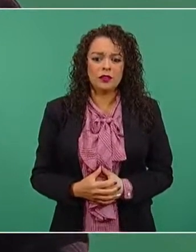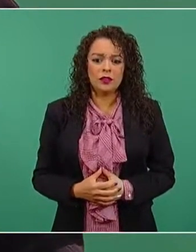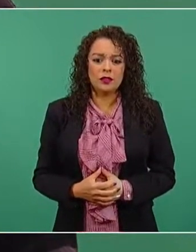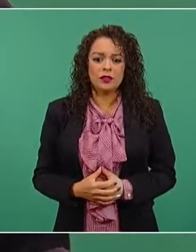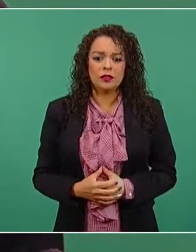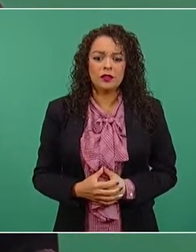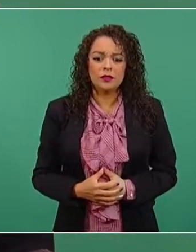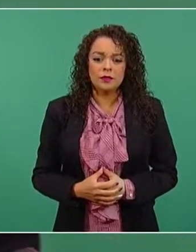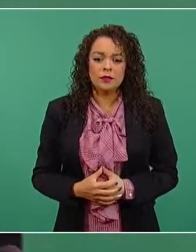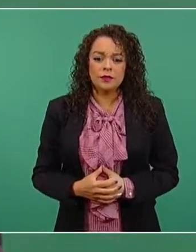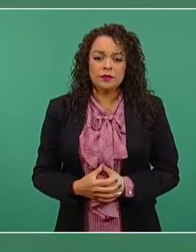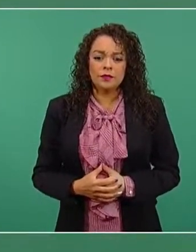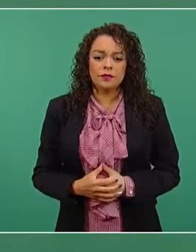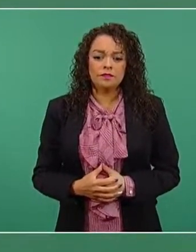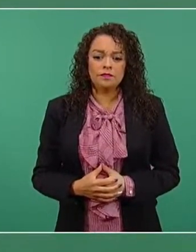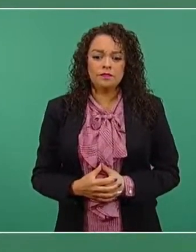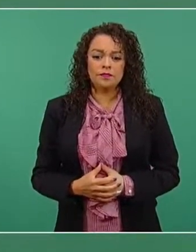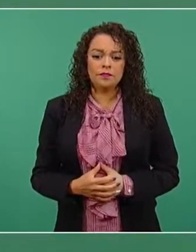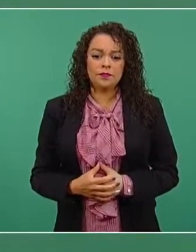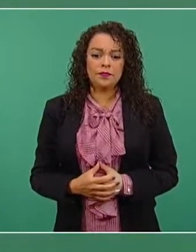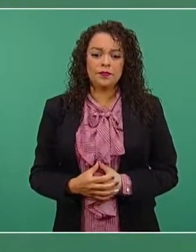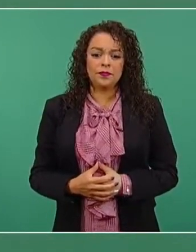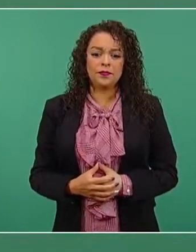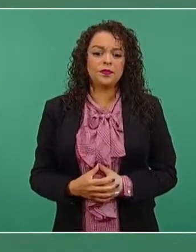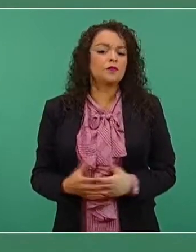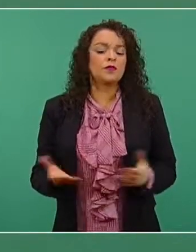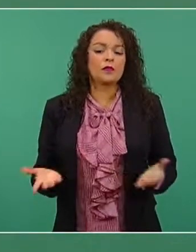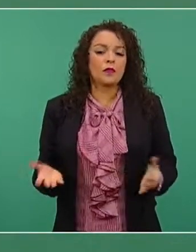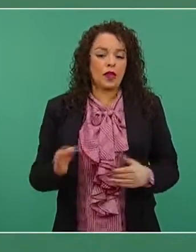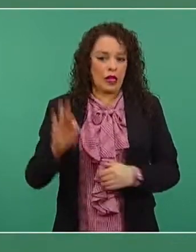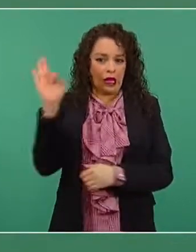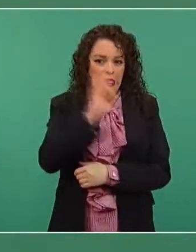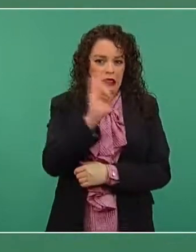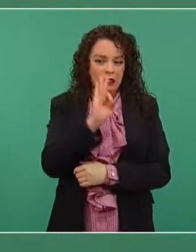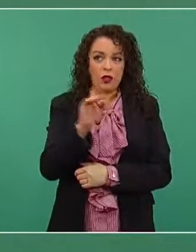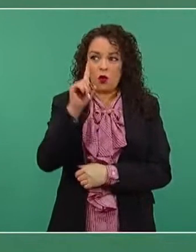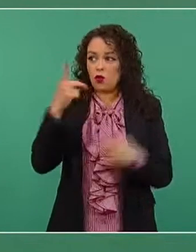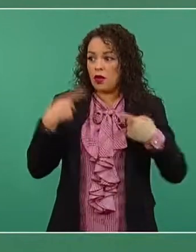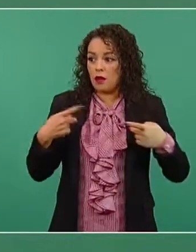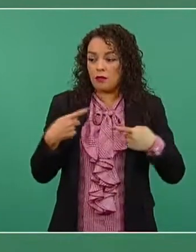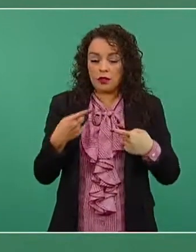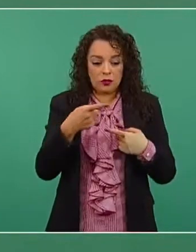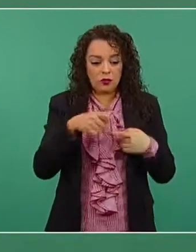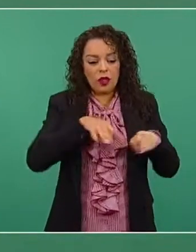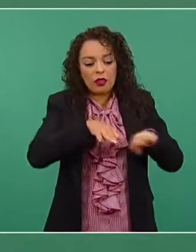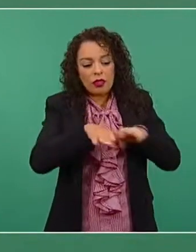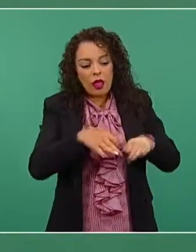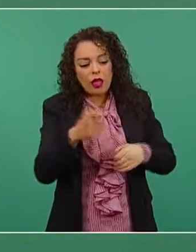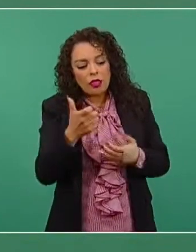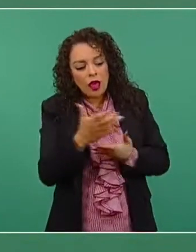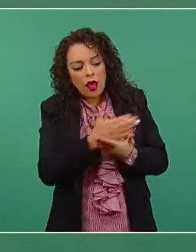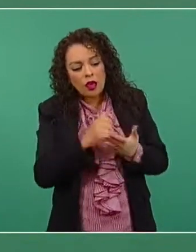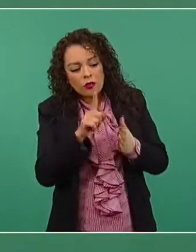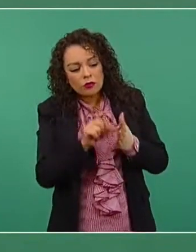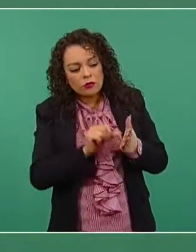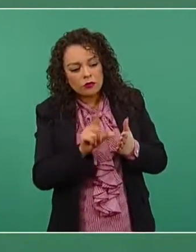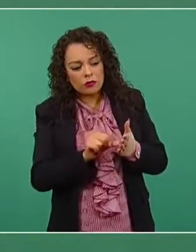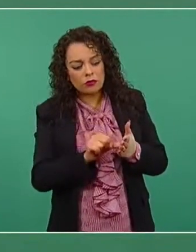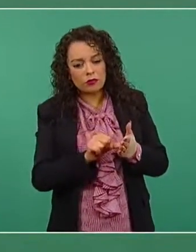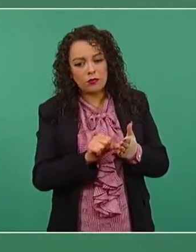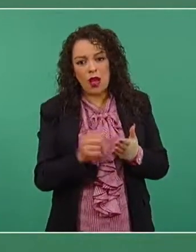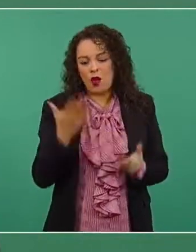Si pensamos en lo que gana un trabajador o lo que es